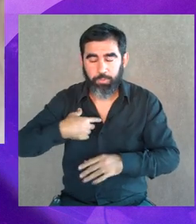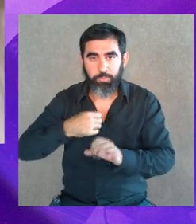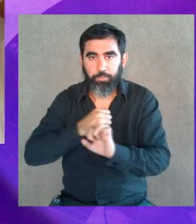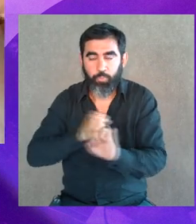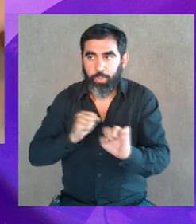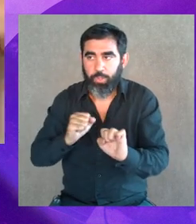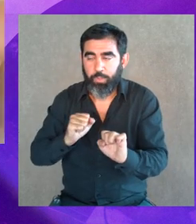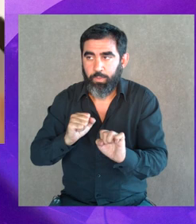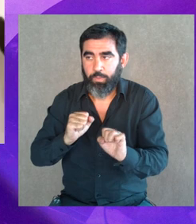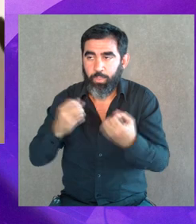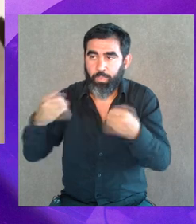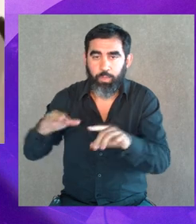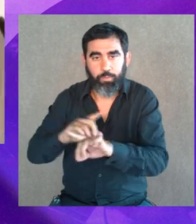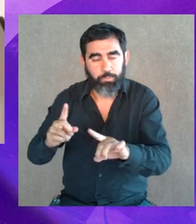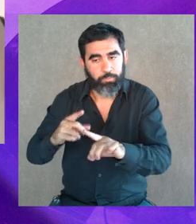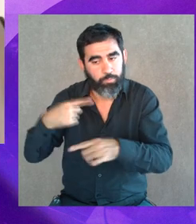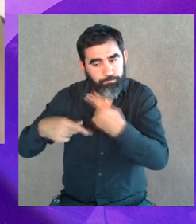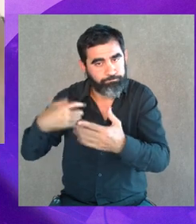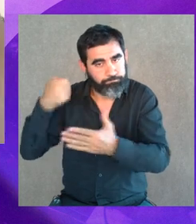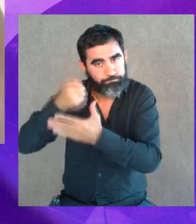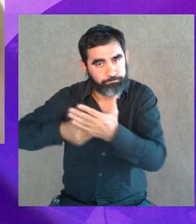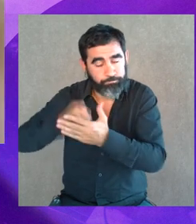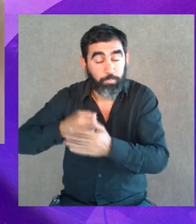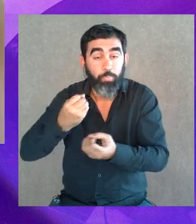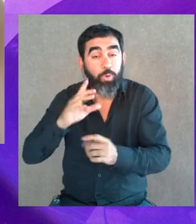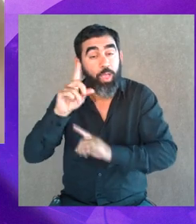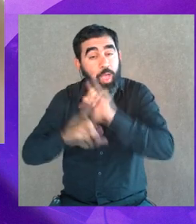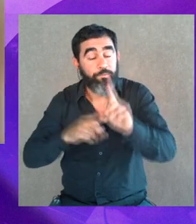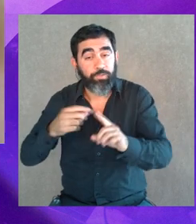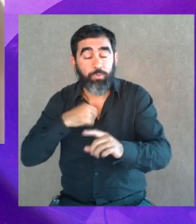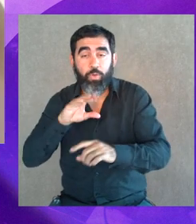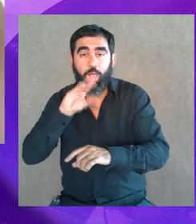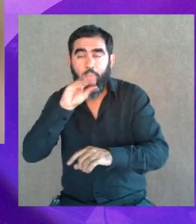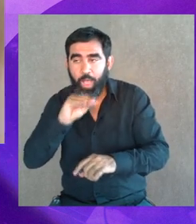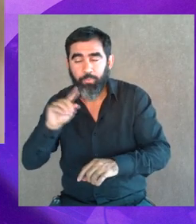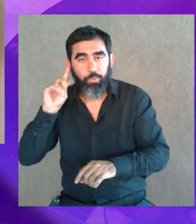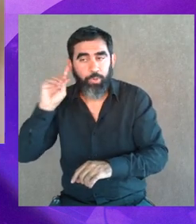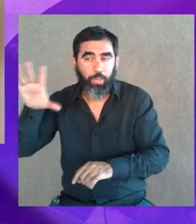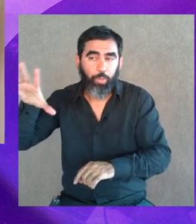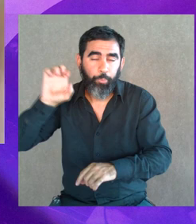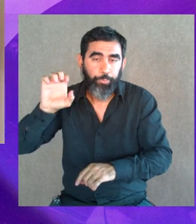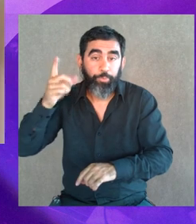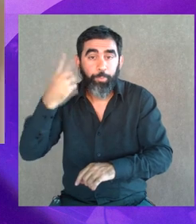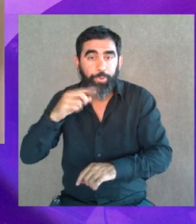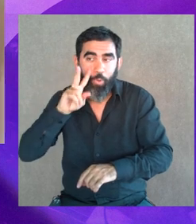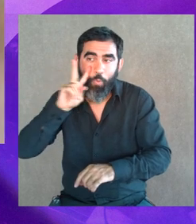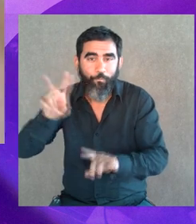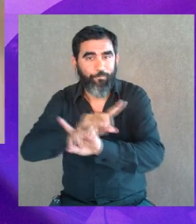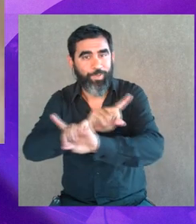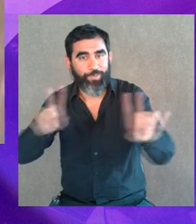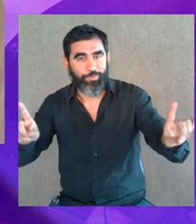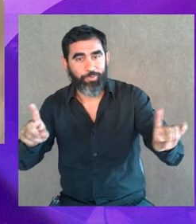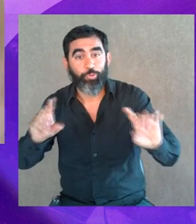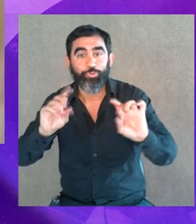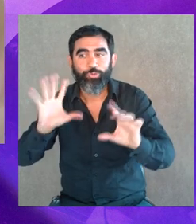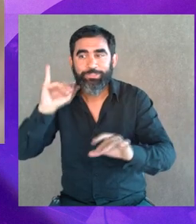de que no puede aflojar, ¿no? Porque muchas veces es esto lo que pasa, uno habla, uno escucha, pero uno no ve,